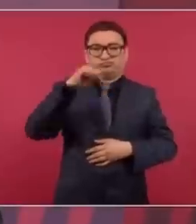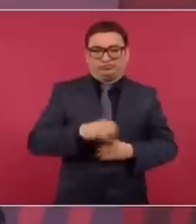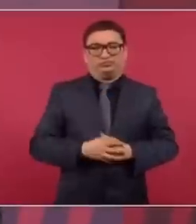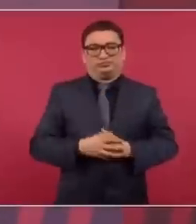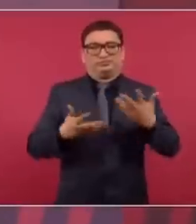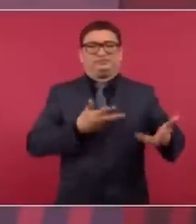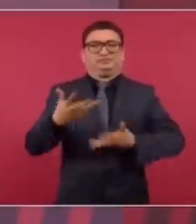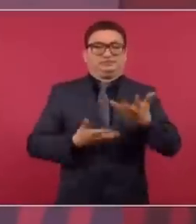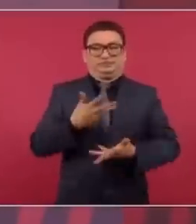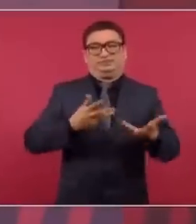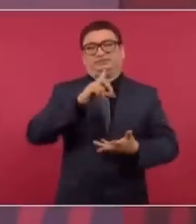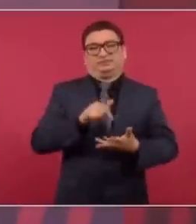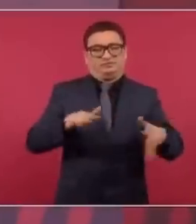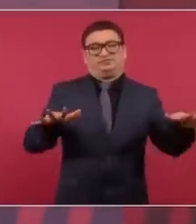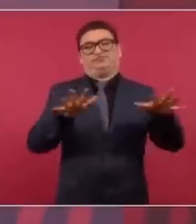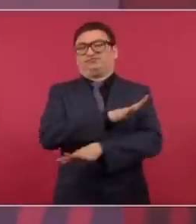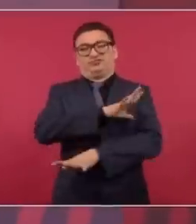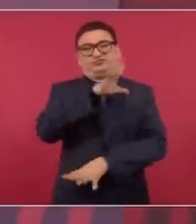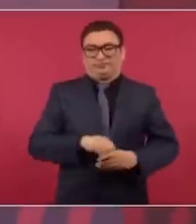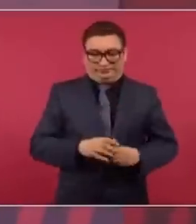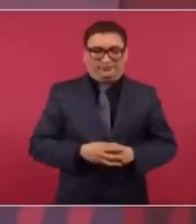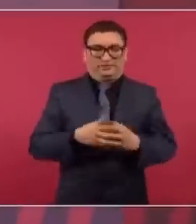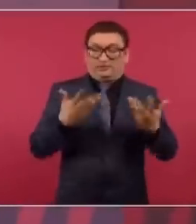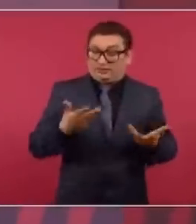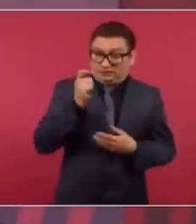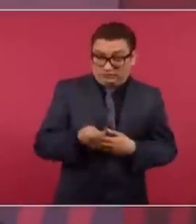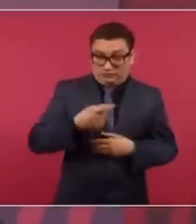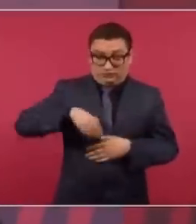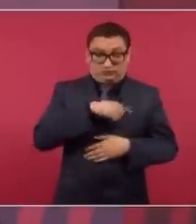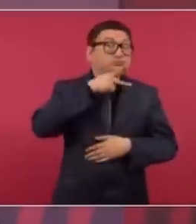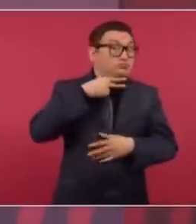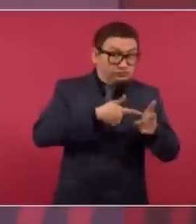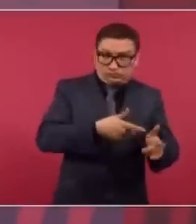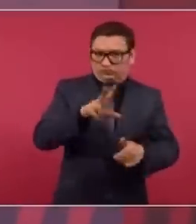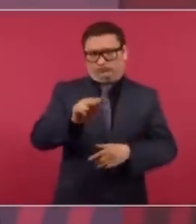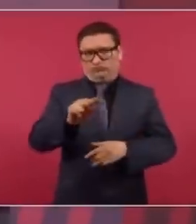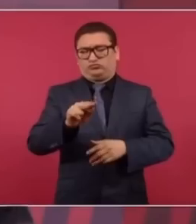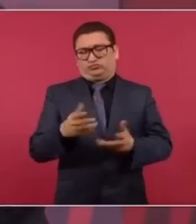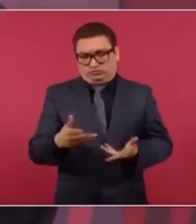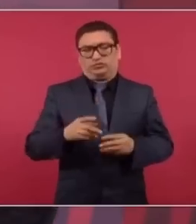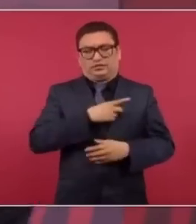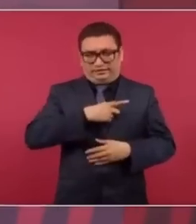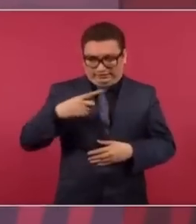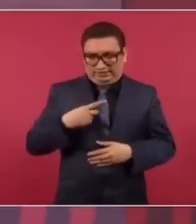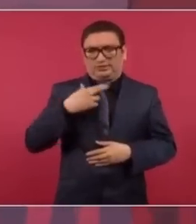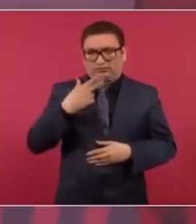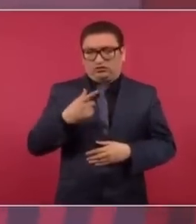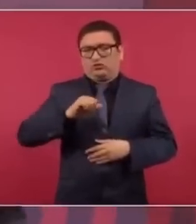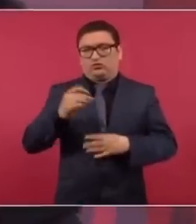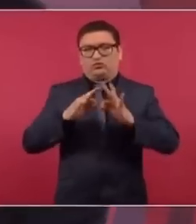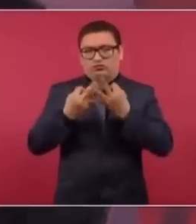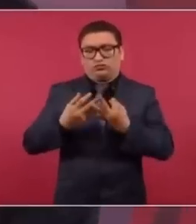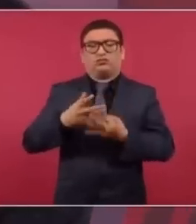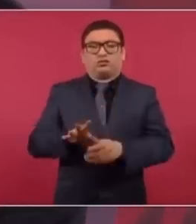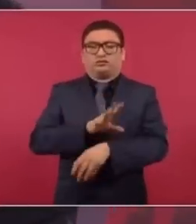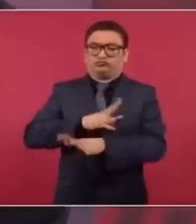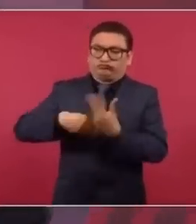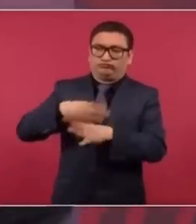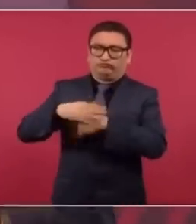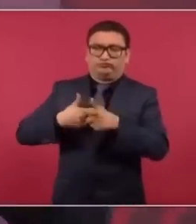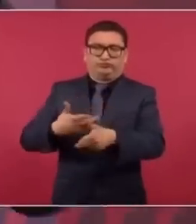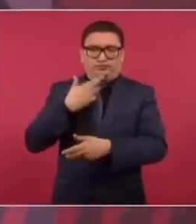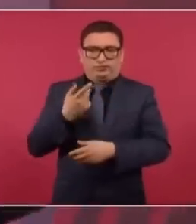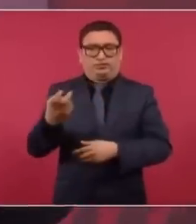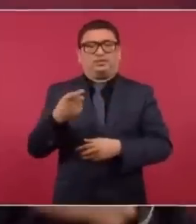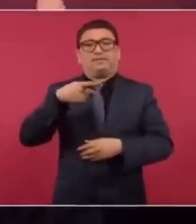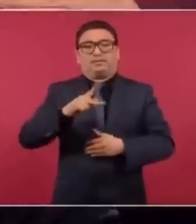y ya cambió todo. No quiere decir que hay que seguir con el petróleo, sí. Debemos de apostar a las energías renovables, pero